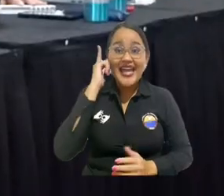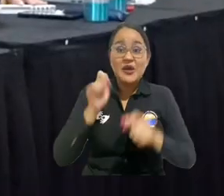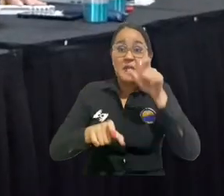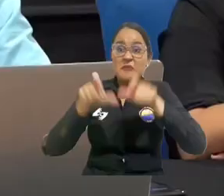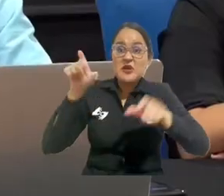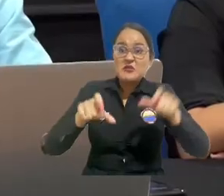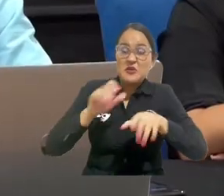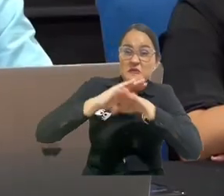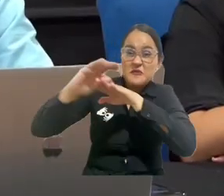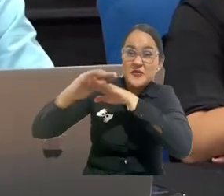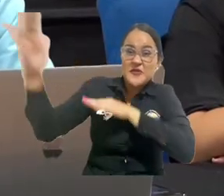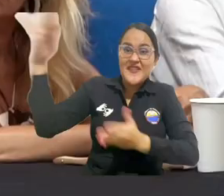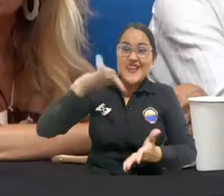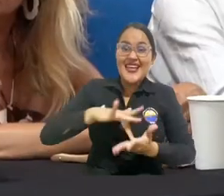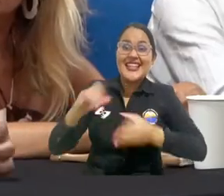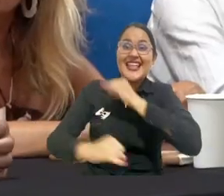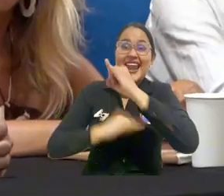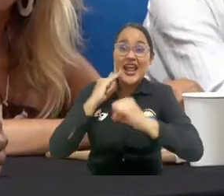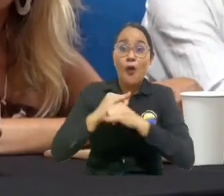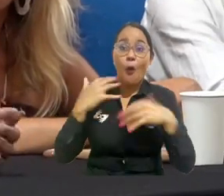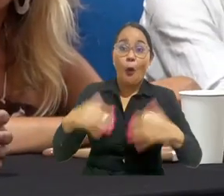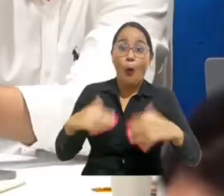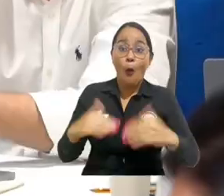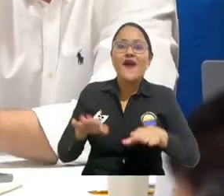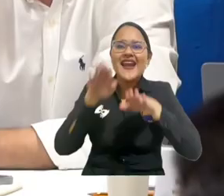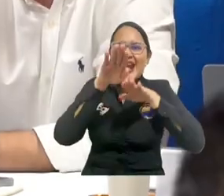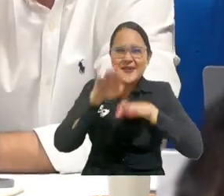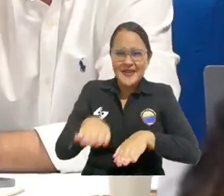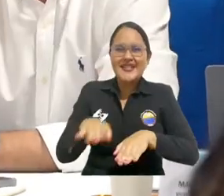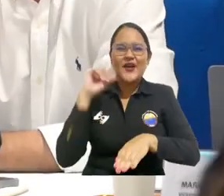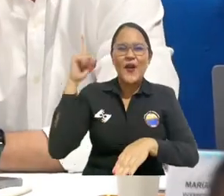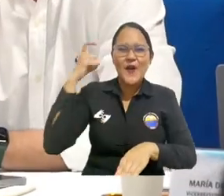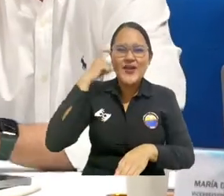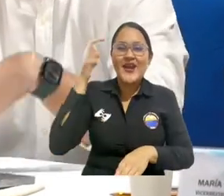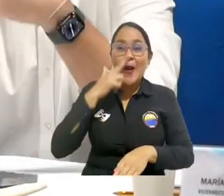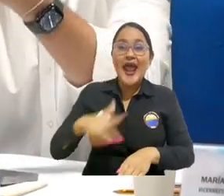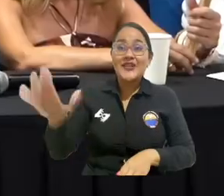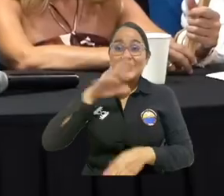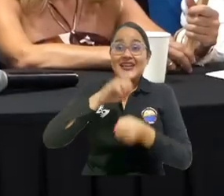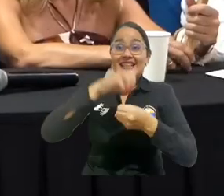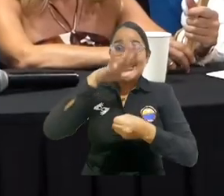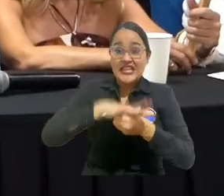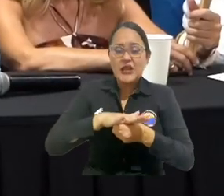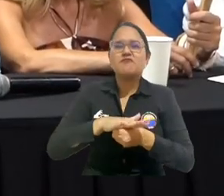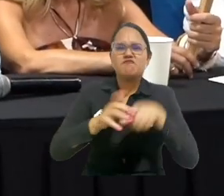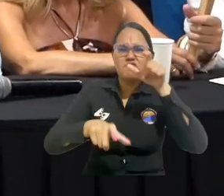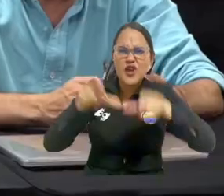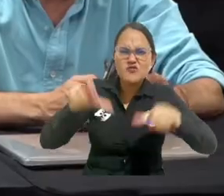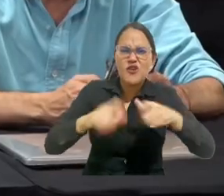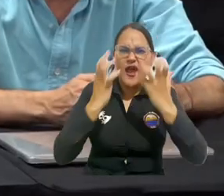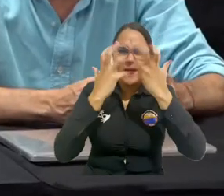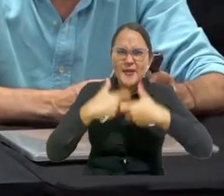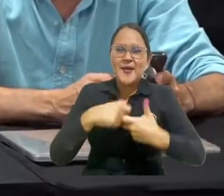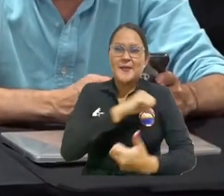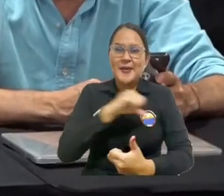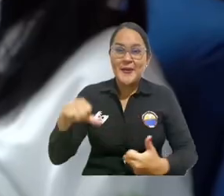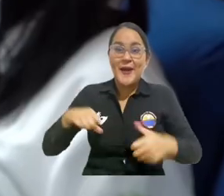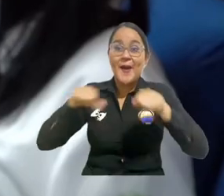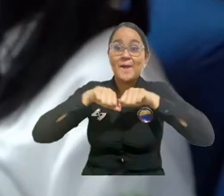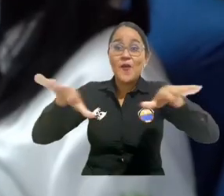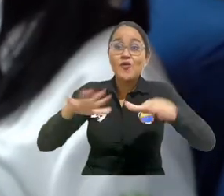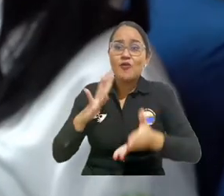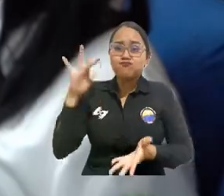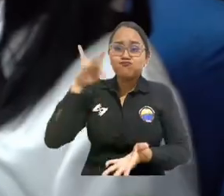Académicos, invitados internacionales, representantes del Gobierno Nacional y Distrital y empresarios del sector público y privado